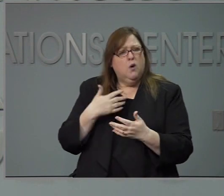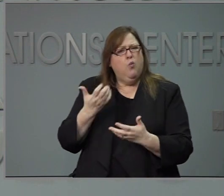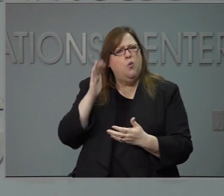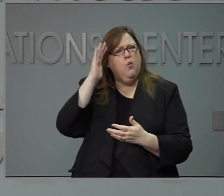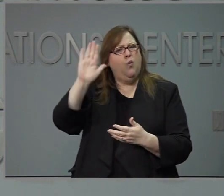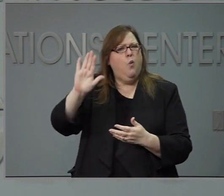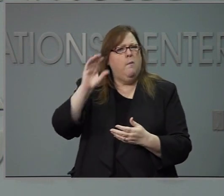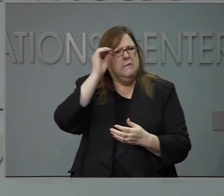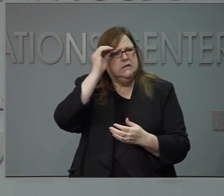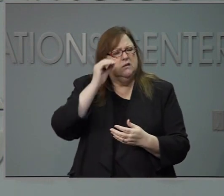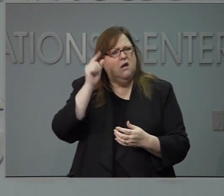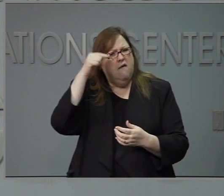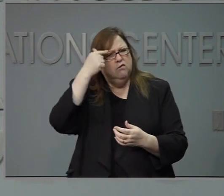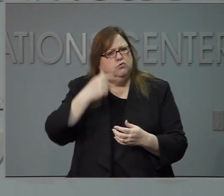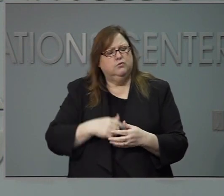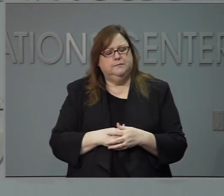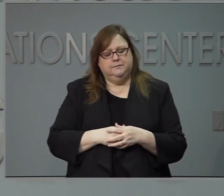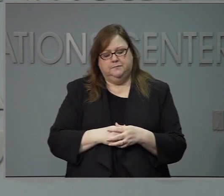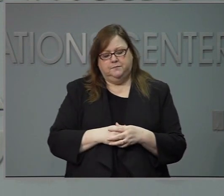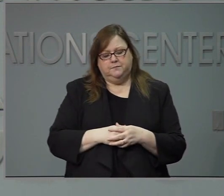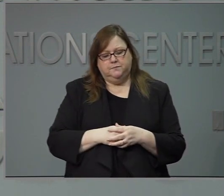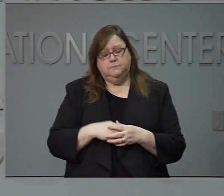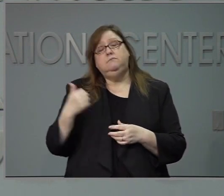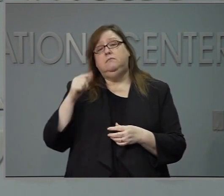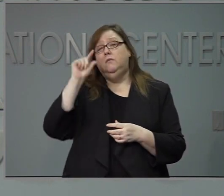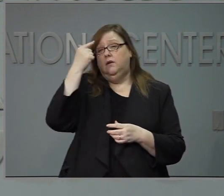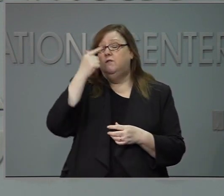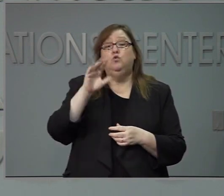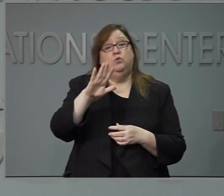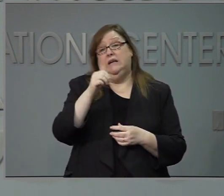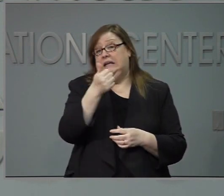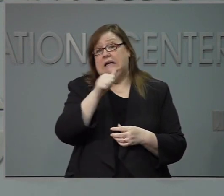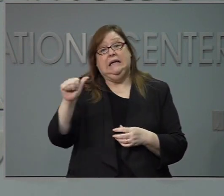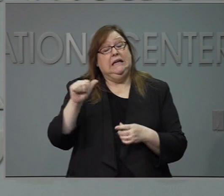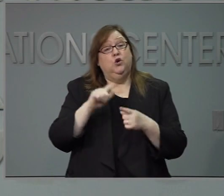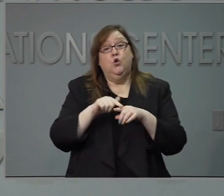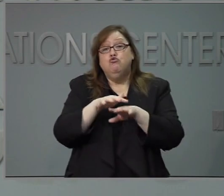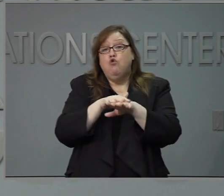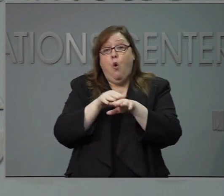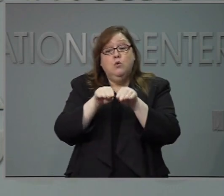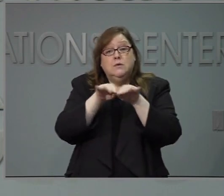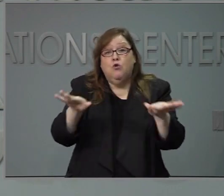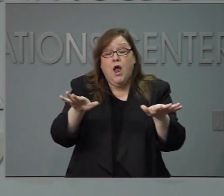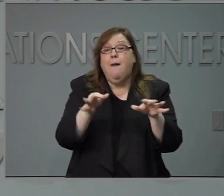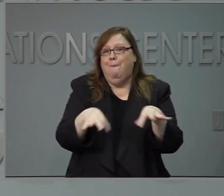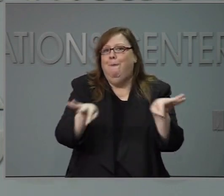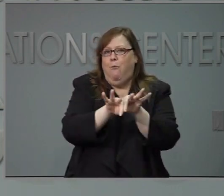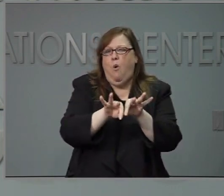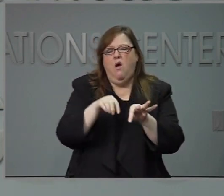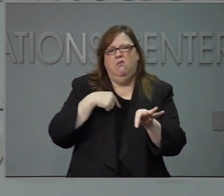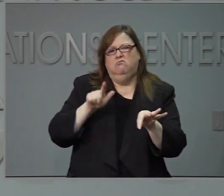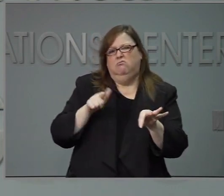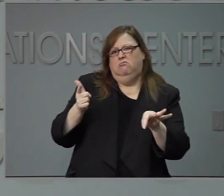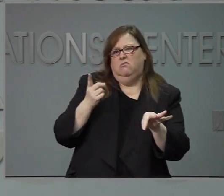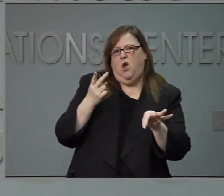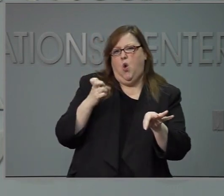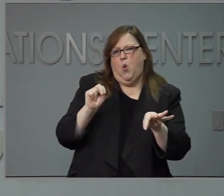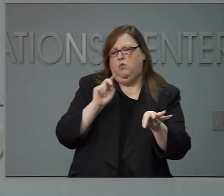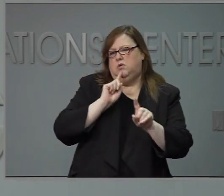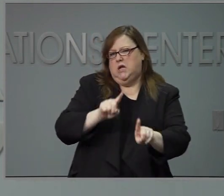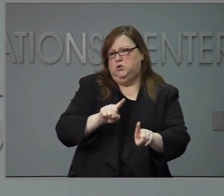hacer para reducir la propagación de esto es importante y le voy a permitir a la secretaria Cohen que conteste.